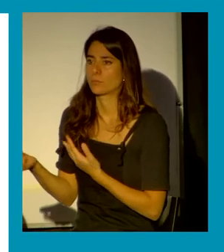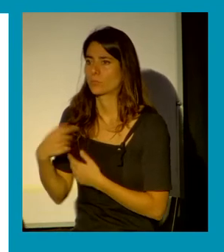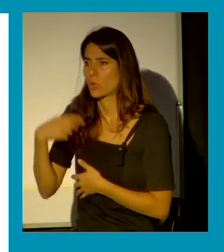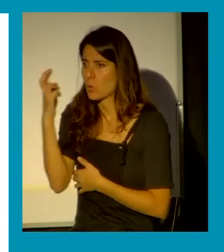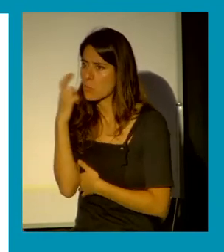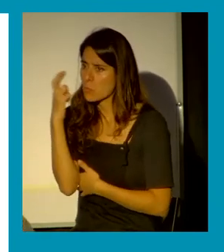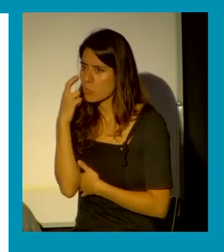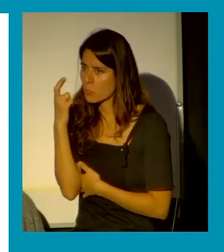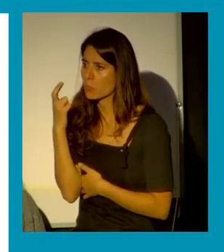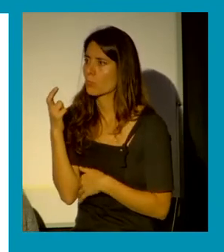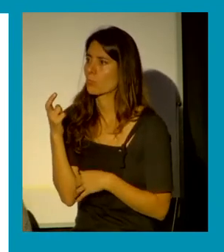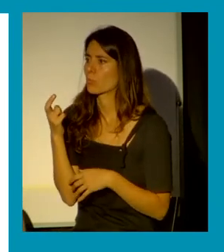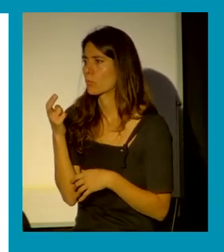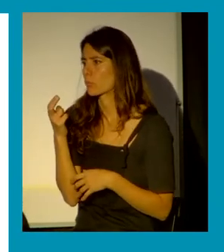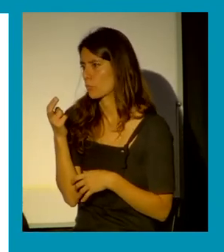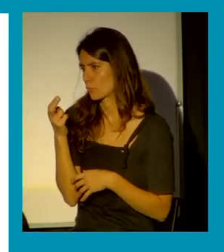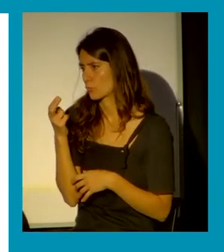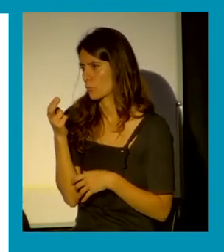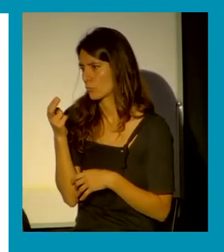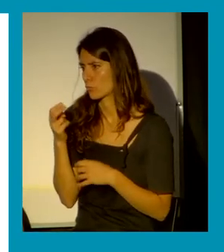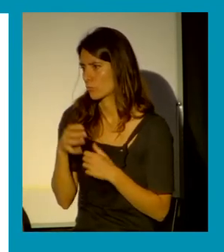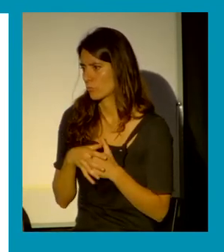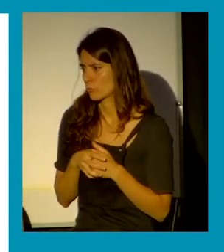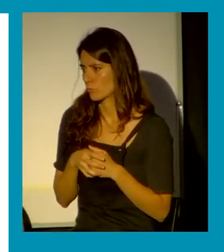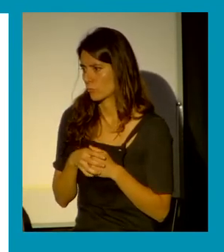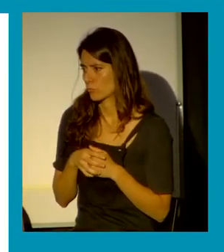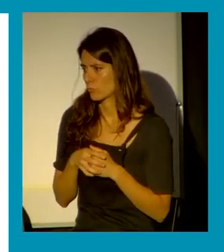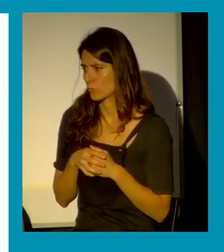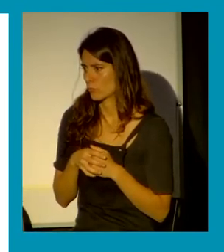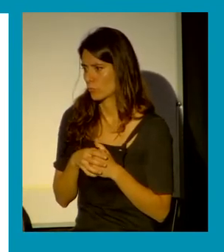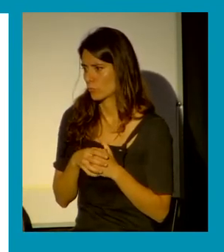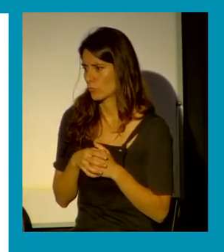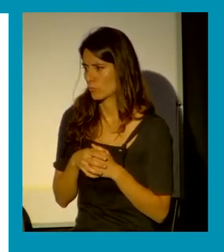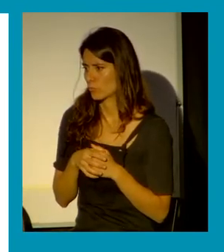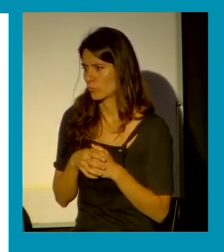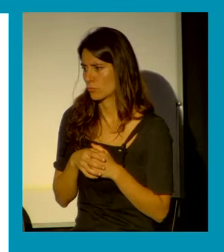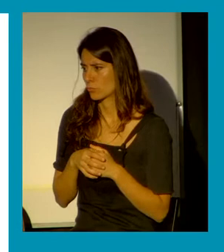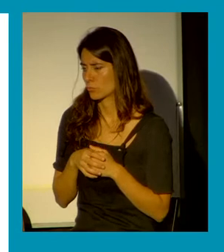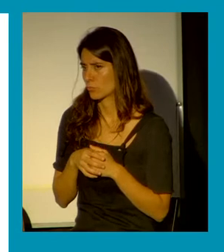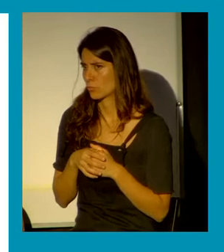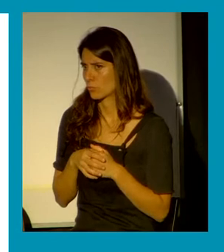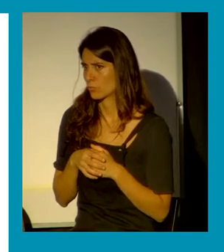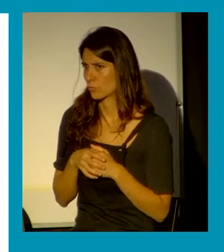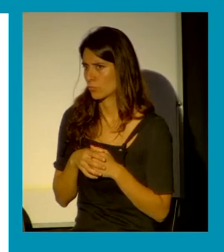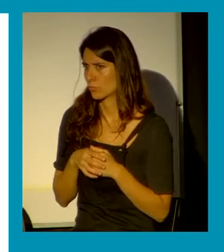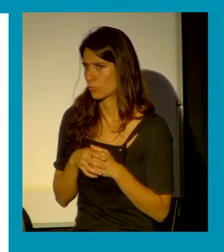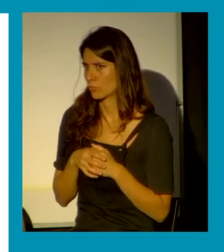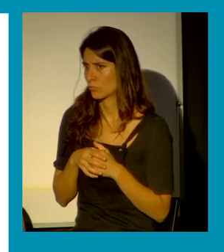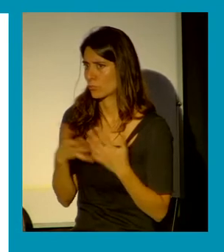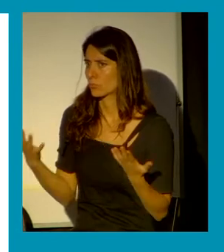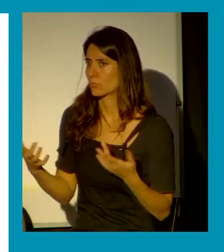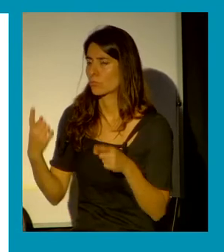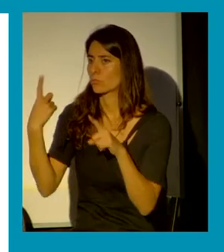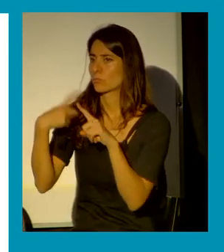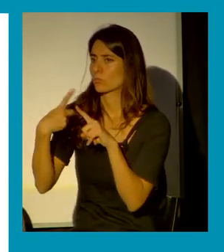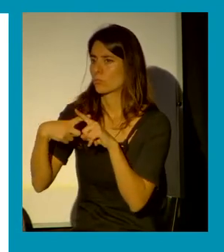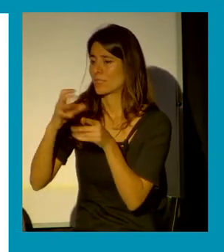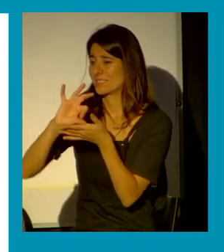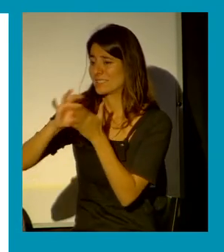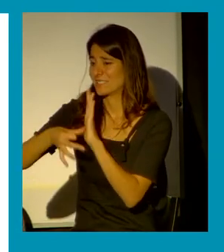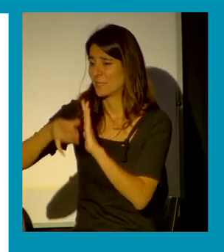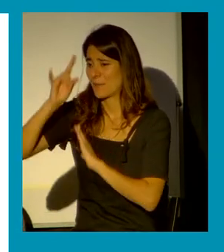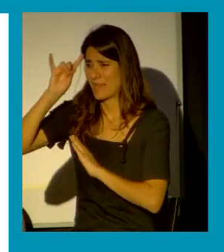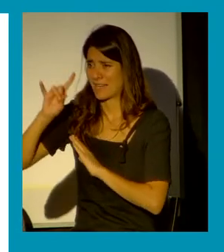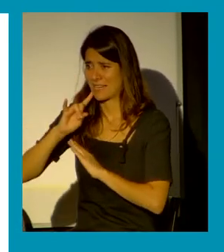discurso que está por ahí y está en una ley y más bien pienso porque le interesa a quien más le interesa es al sistema clásico patriarcal